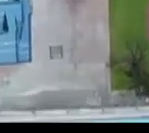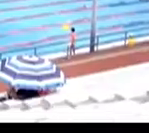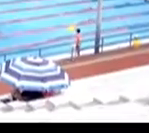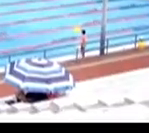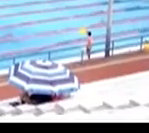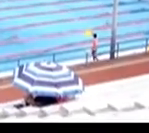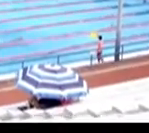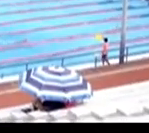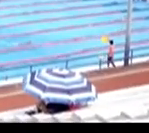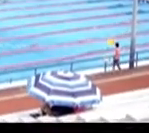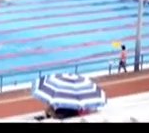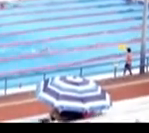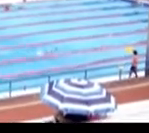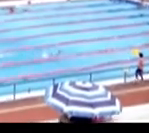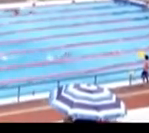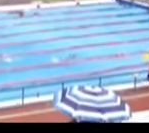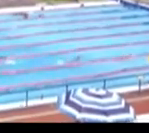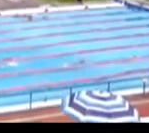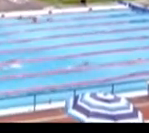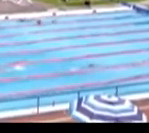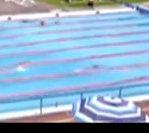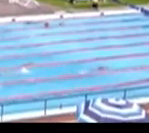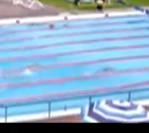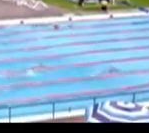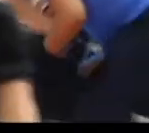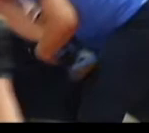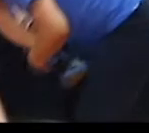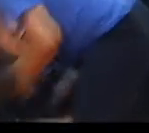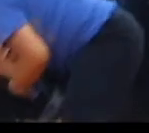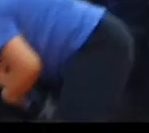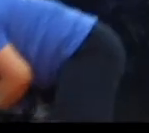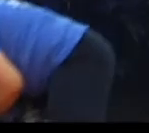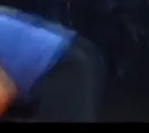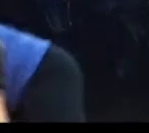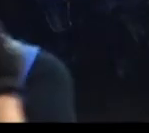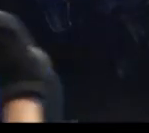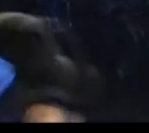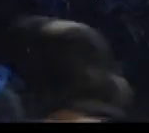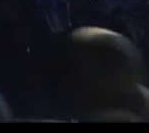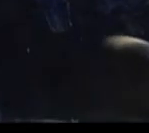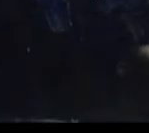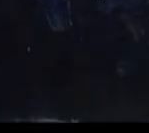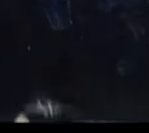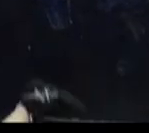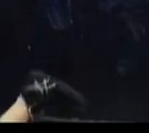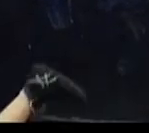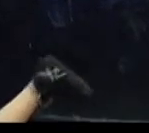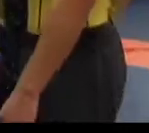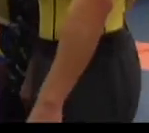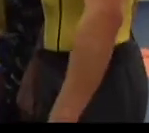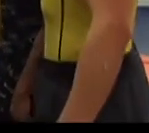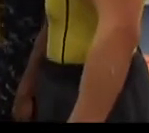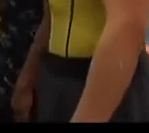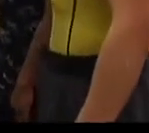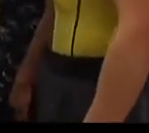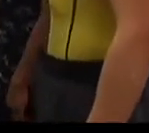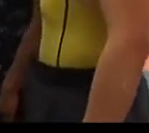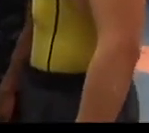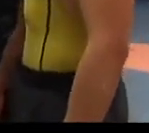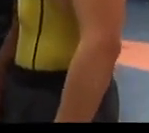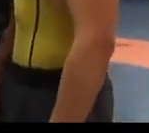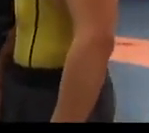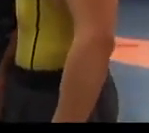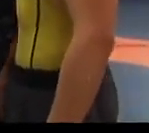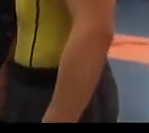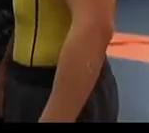como el desarrollo deportivo como parte de la educación integral al darse cuenta de las habilidades que tenía para la lucha y del gran equipo que se tiene en la